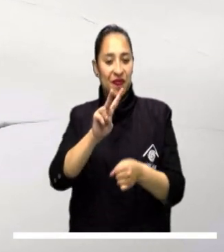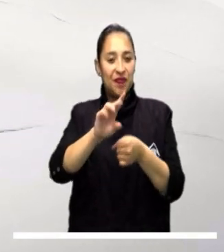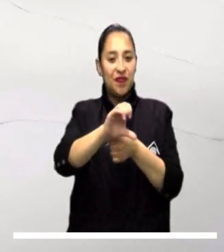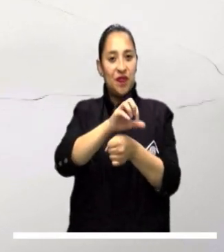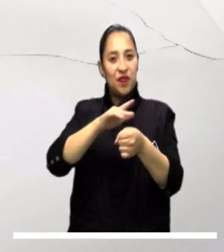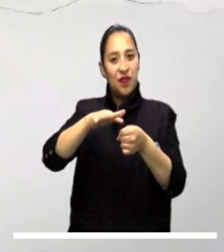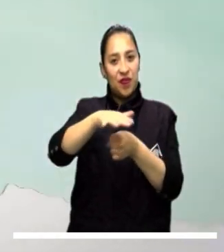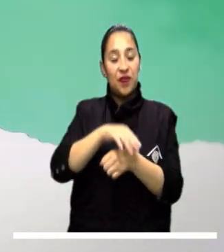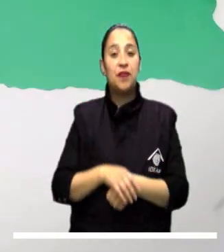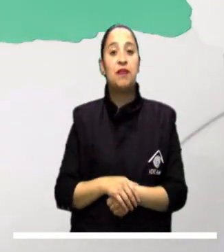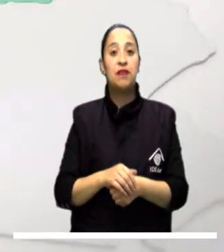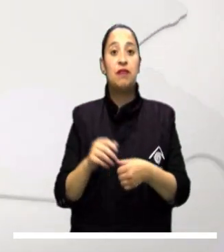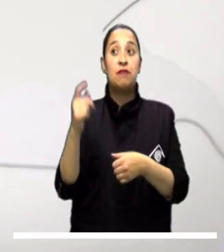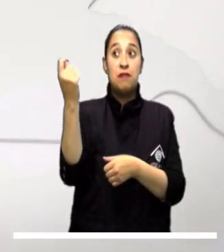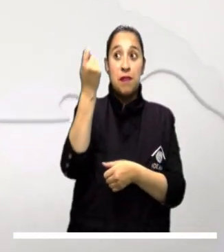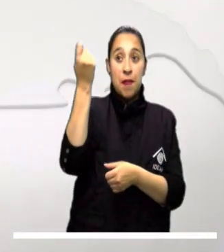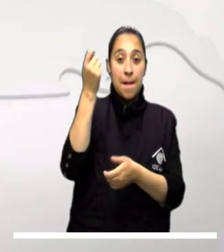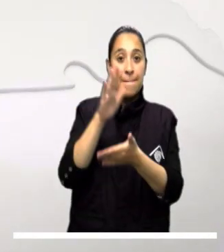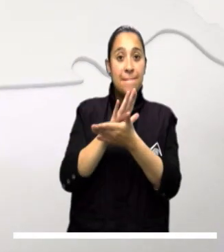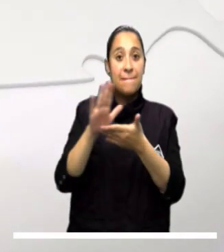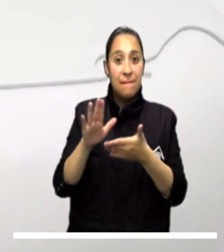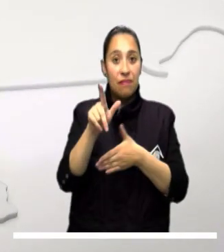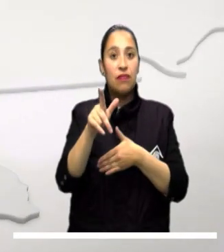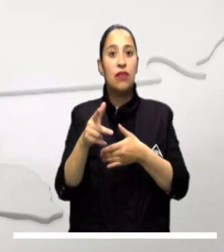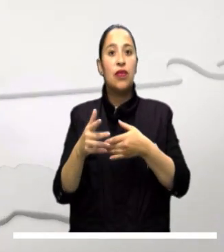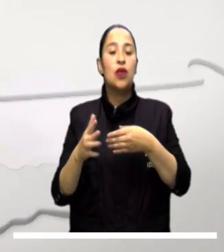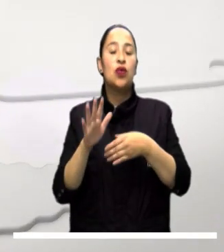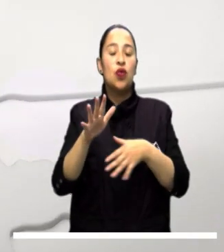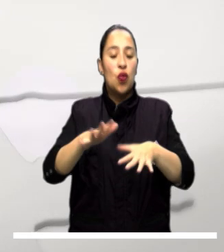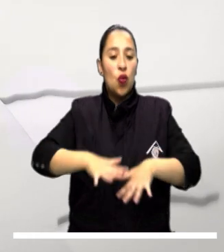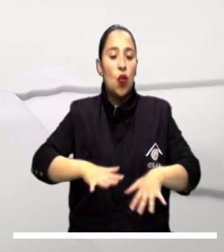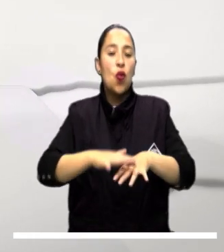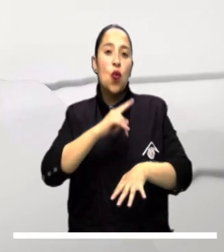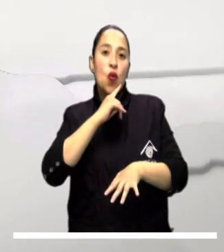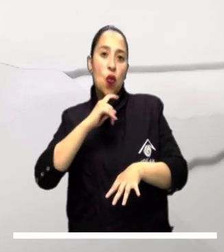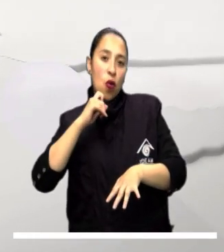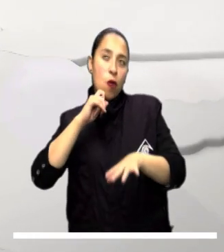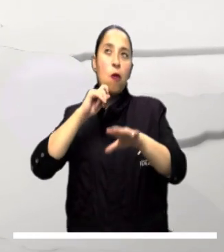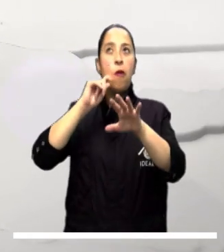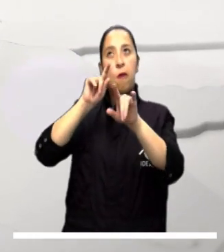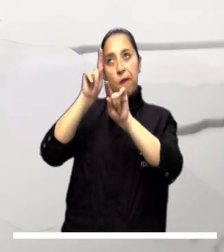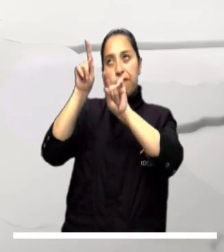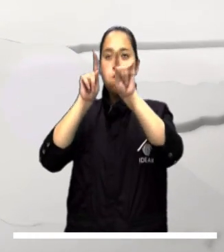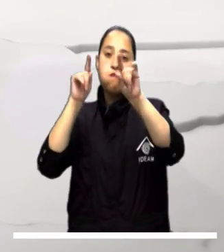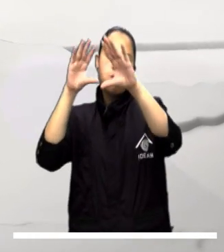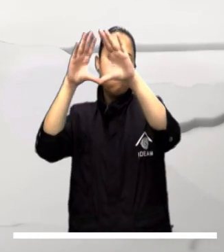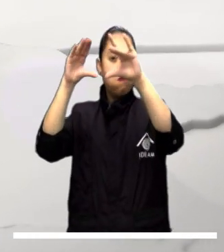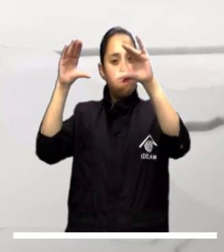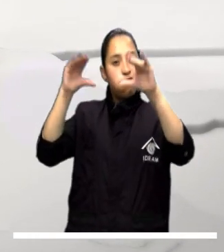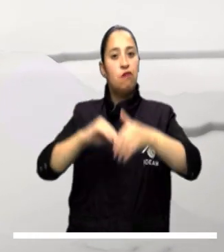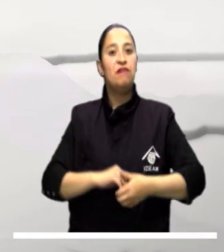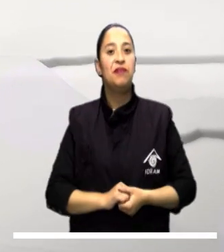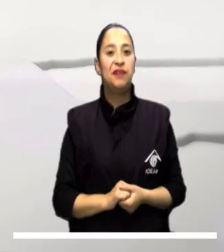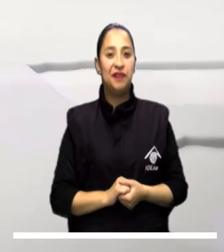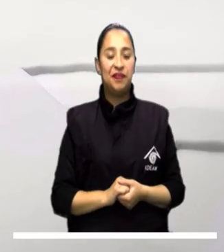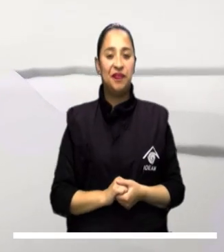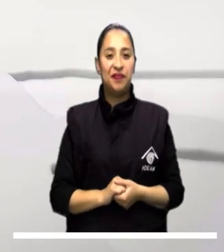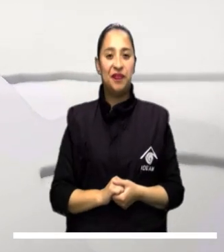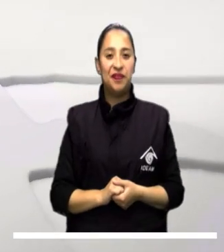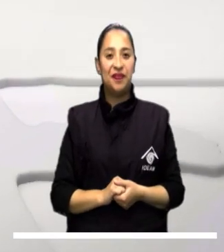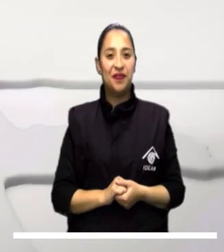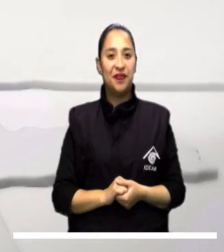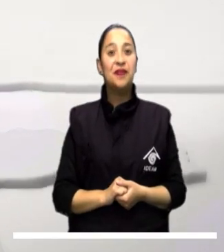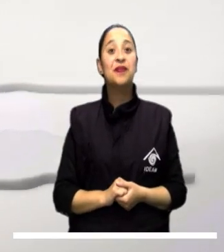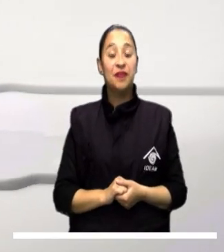Nariño, Valle y Cundinamarca. Los llanos orientales aspiran a tener tiempo seco y una mañana con nubosidad variada sobre amplios